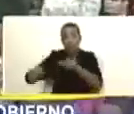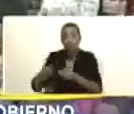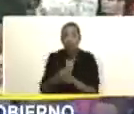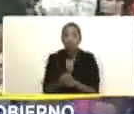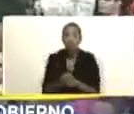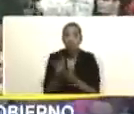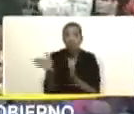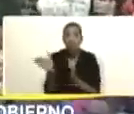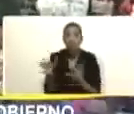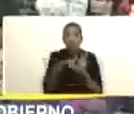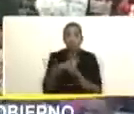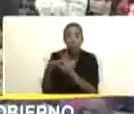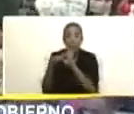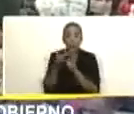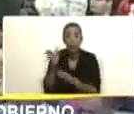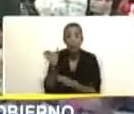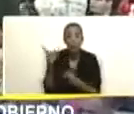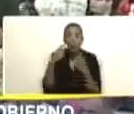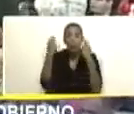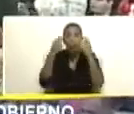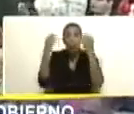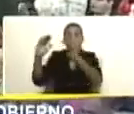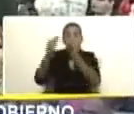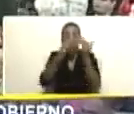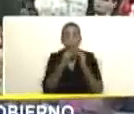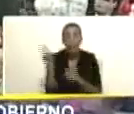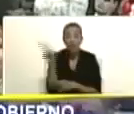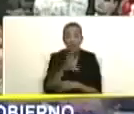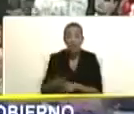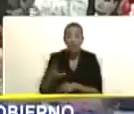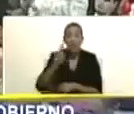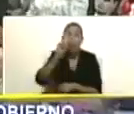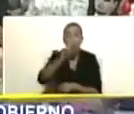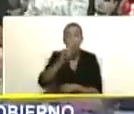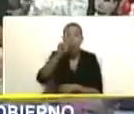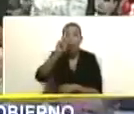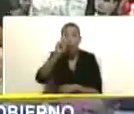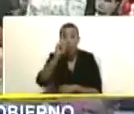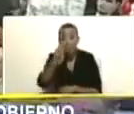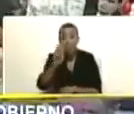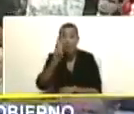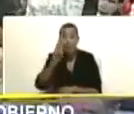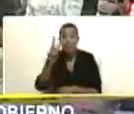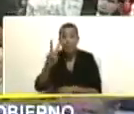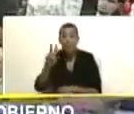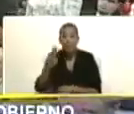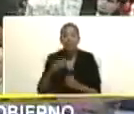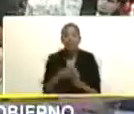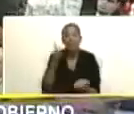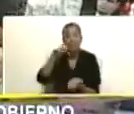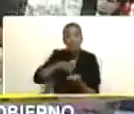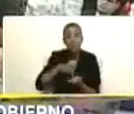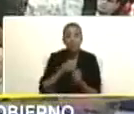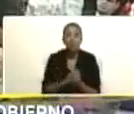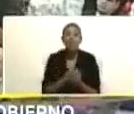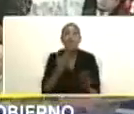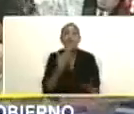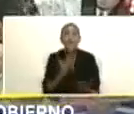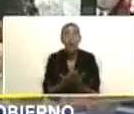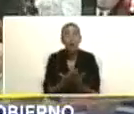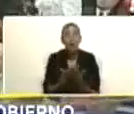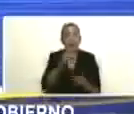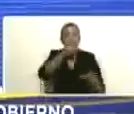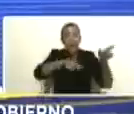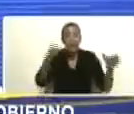la Unión Popular de Venezuela UPV presentes muchas gracias